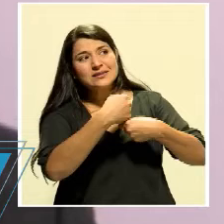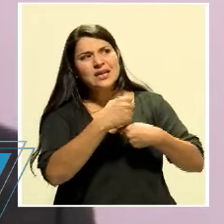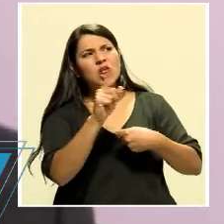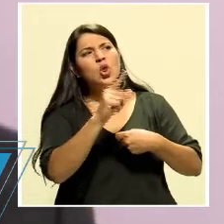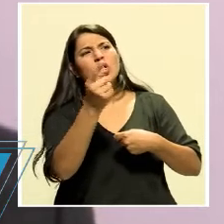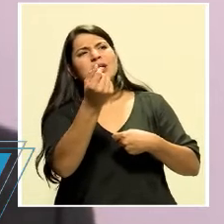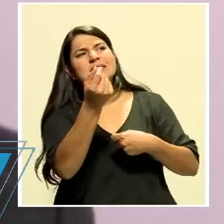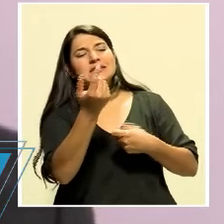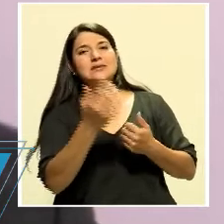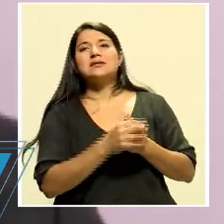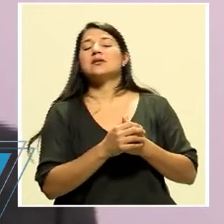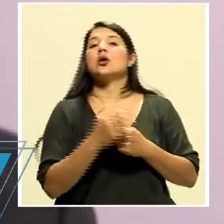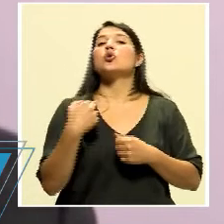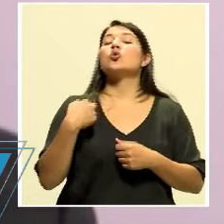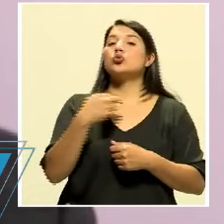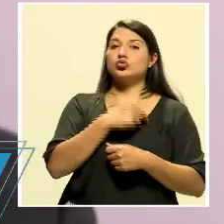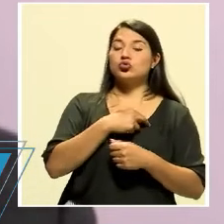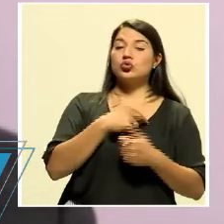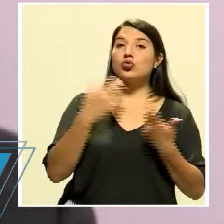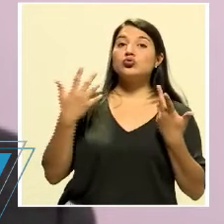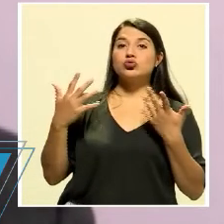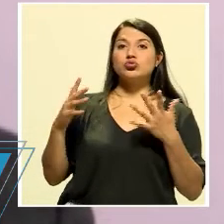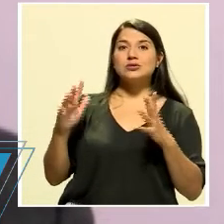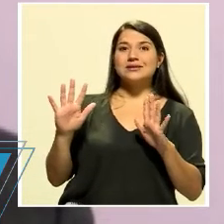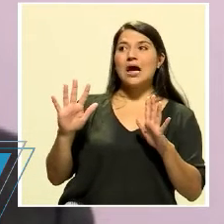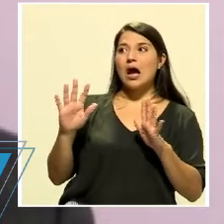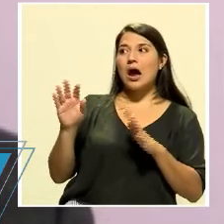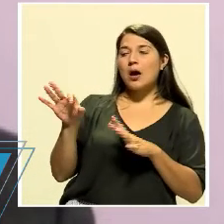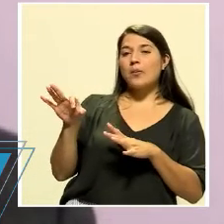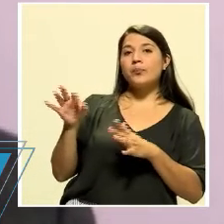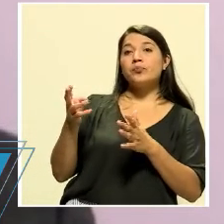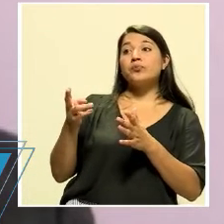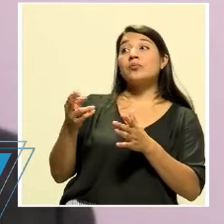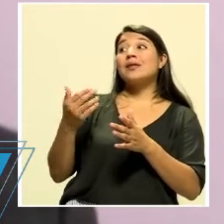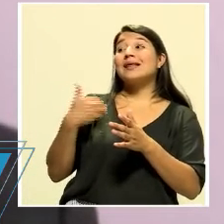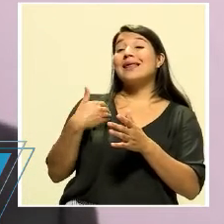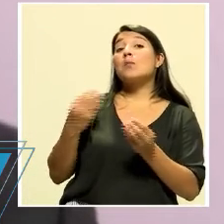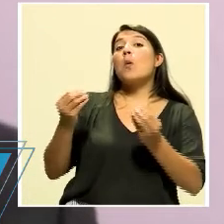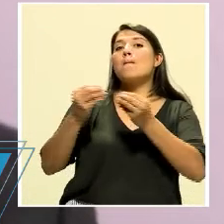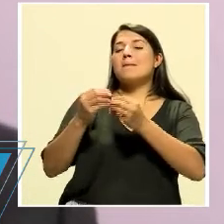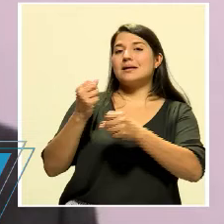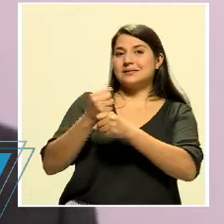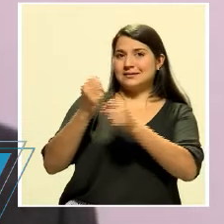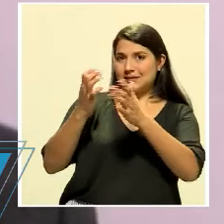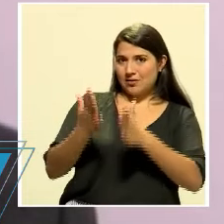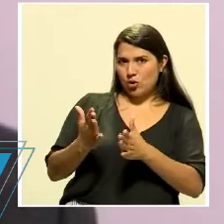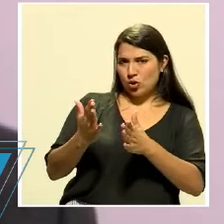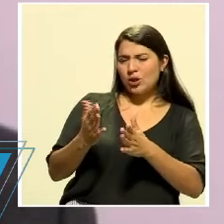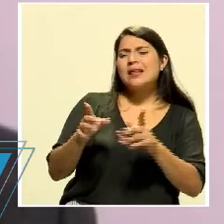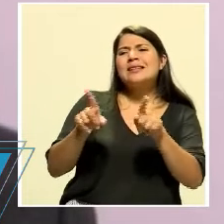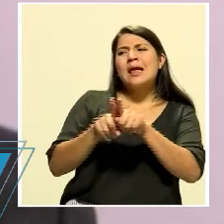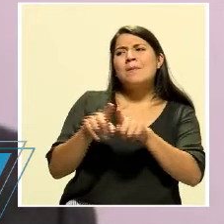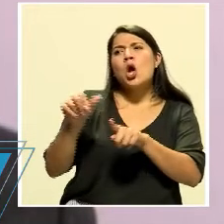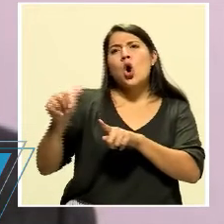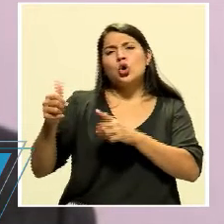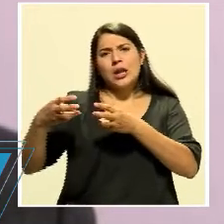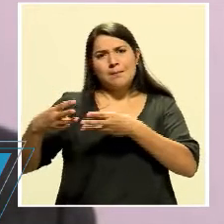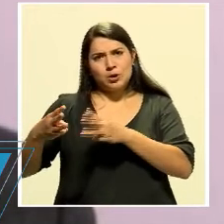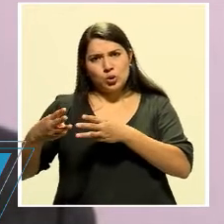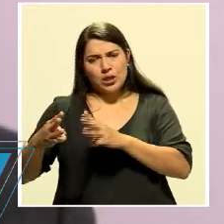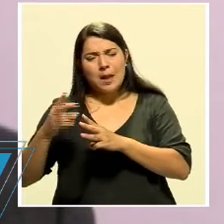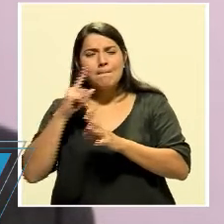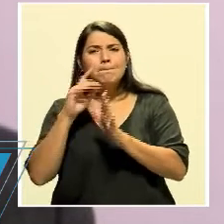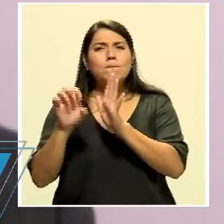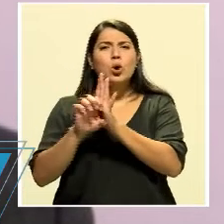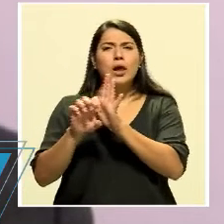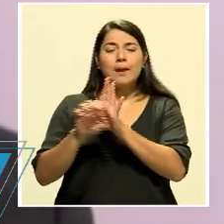Ya hemos encontrado incluso, no solamente a nivel de personal, de aumento de personal, hay mecanismos como lo que ha sido, por ejemplo, que